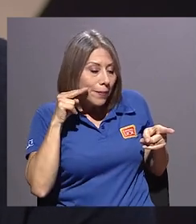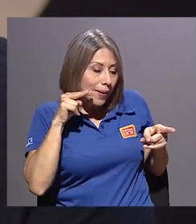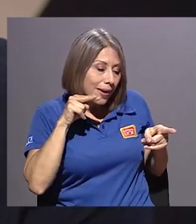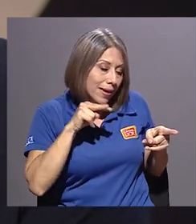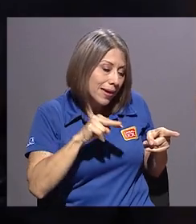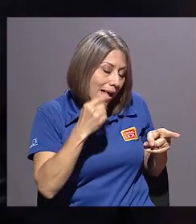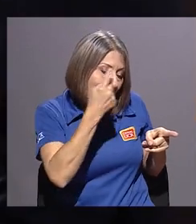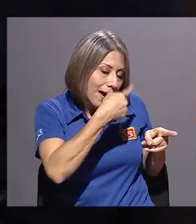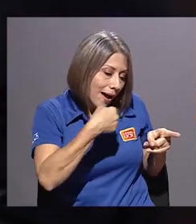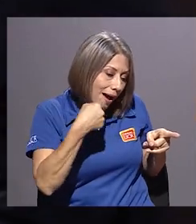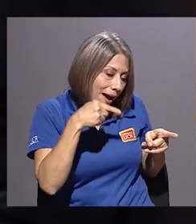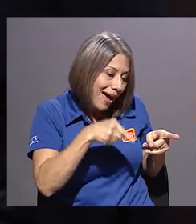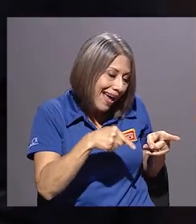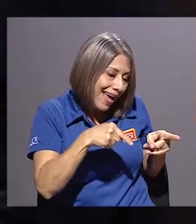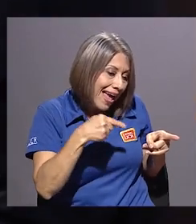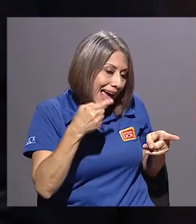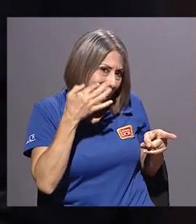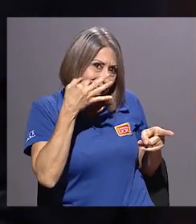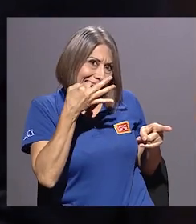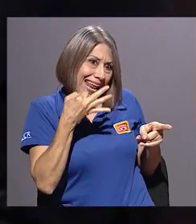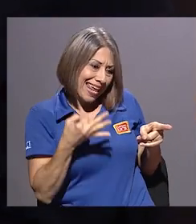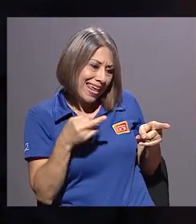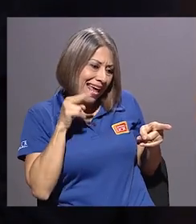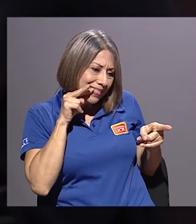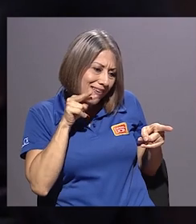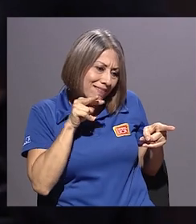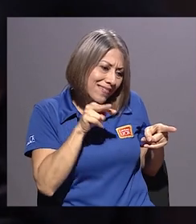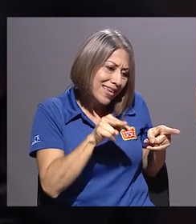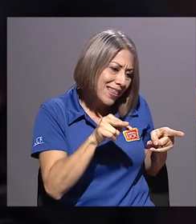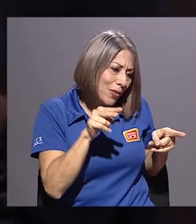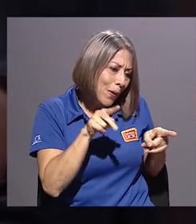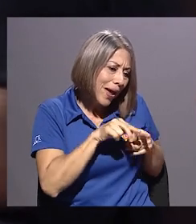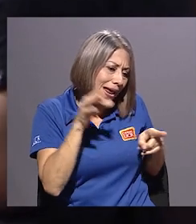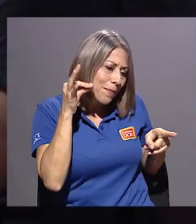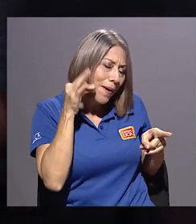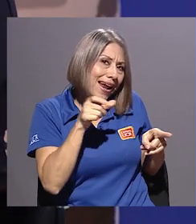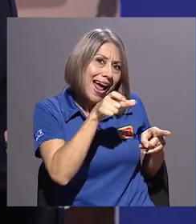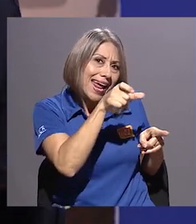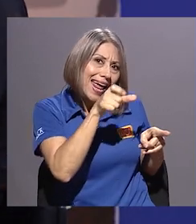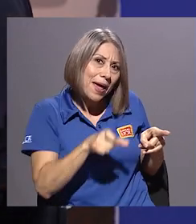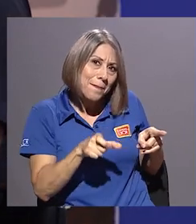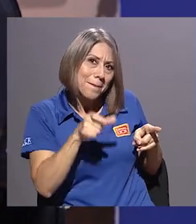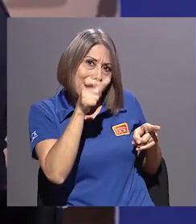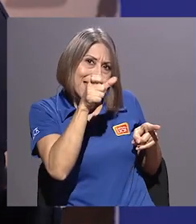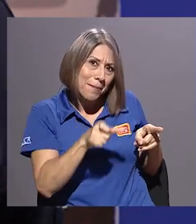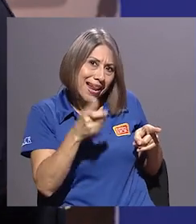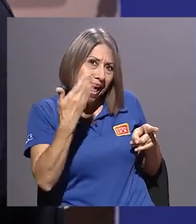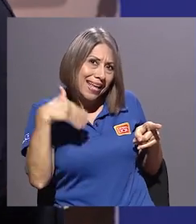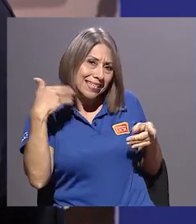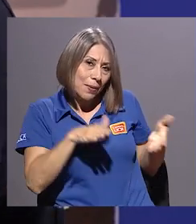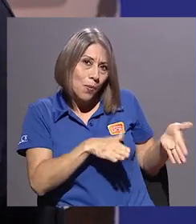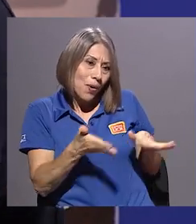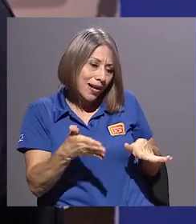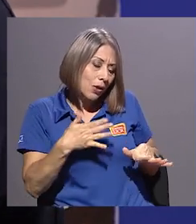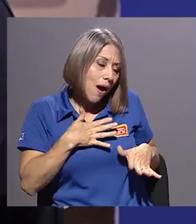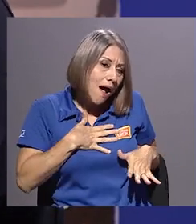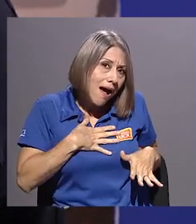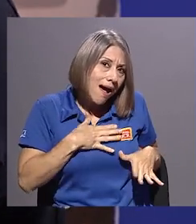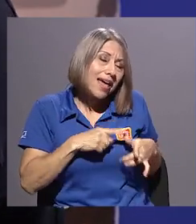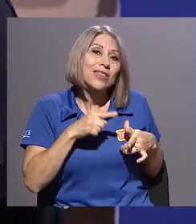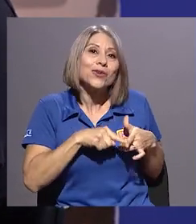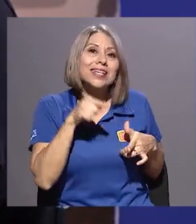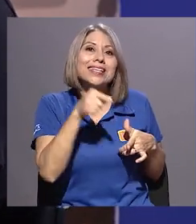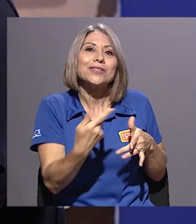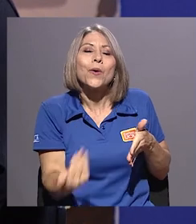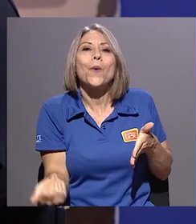gemela muerta, con esperanza creía ver esa imagen porque se parecían. Y esto redimensiona totalmente esta cosa